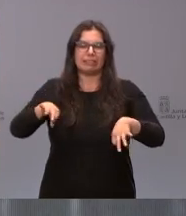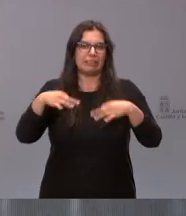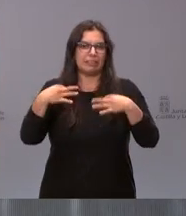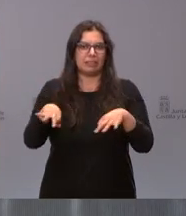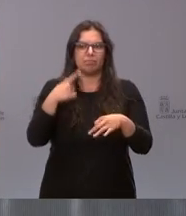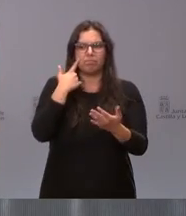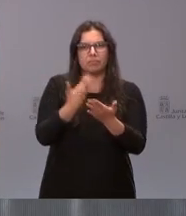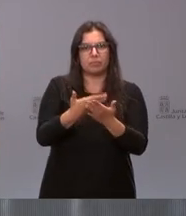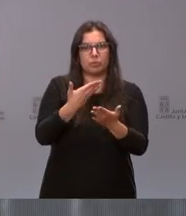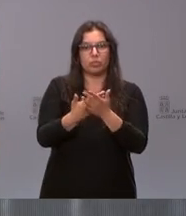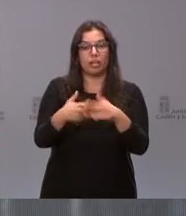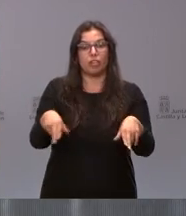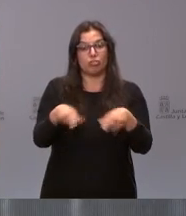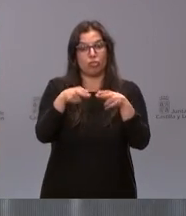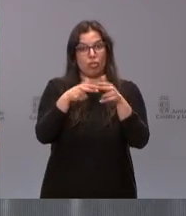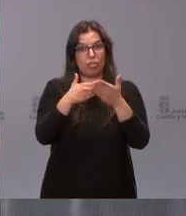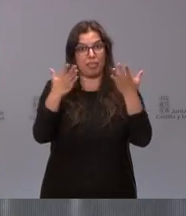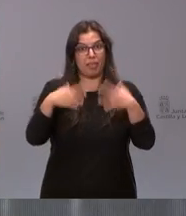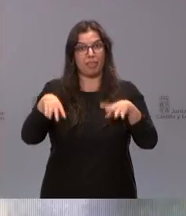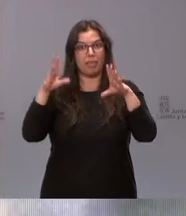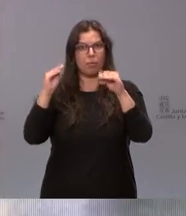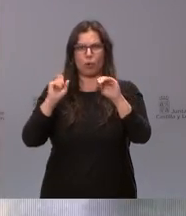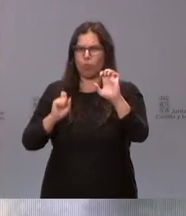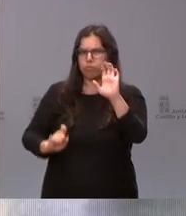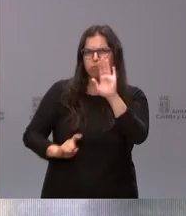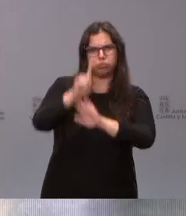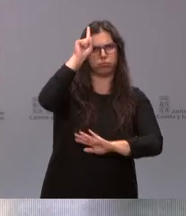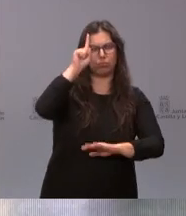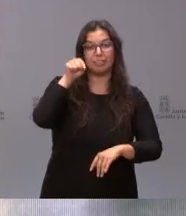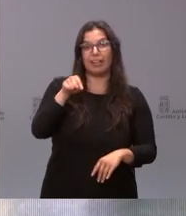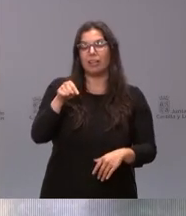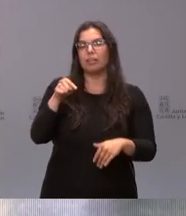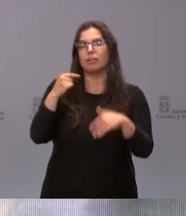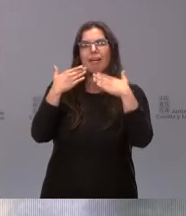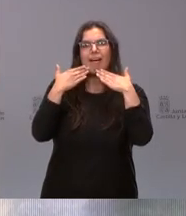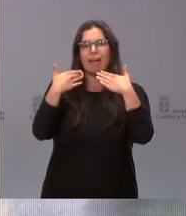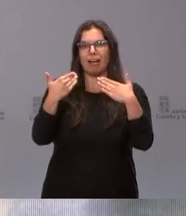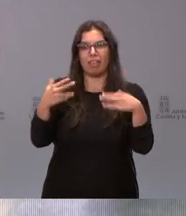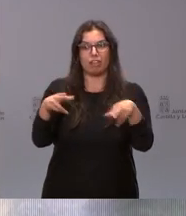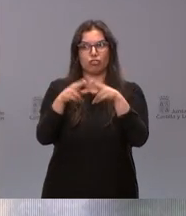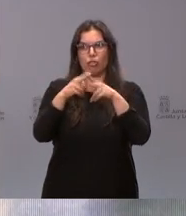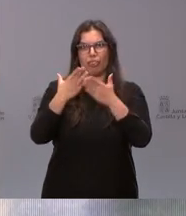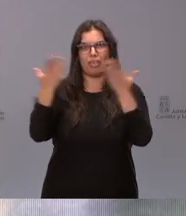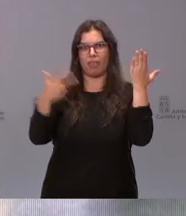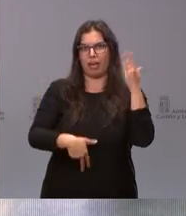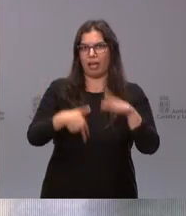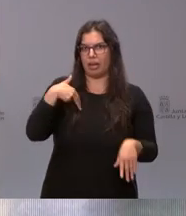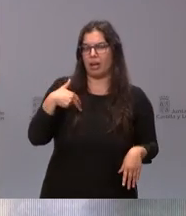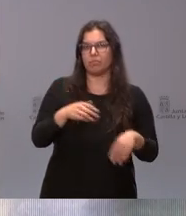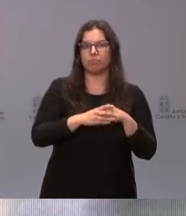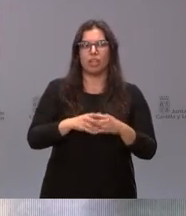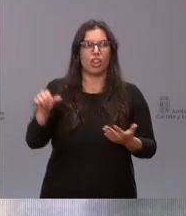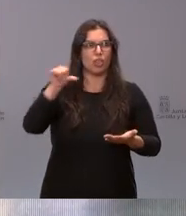sociedad de Burgos ha dado un paso de gigante y eso ha sido gracias a toda la sociedad a la ciudad a la